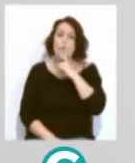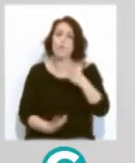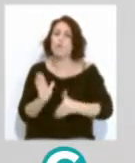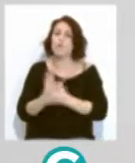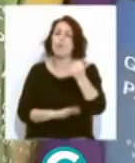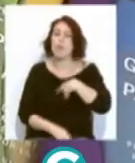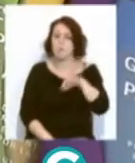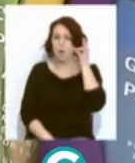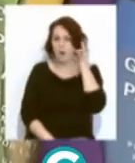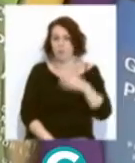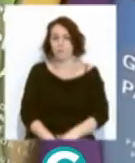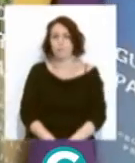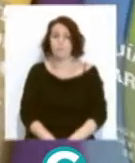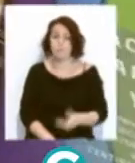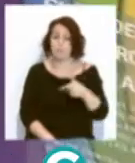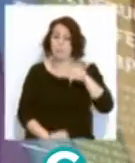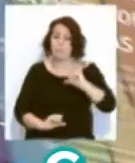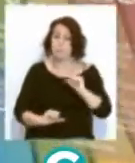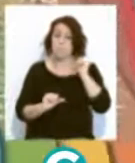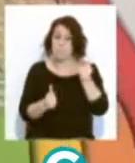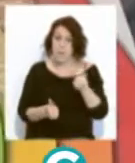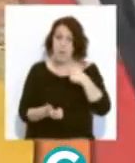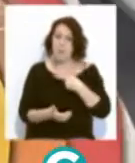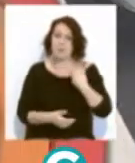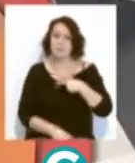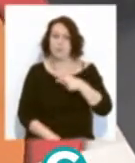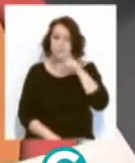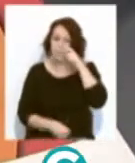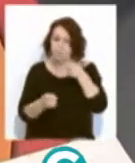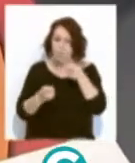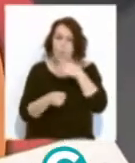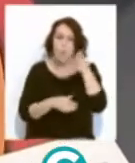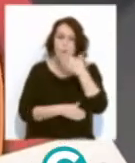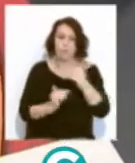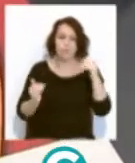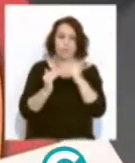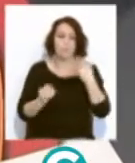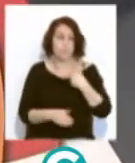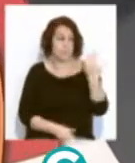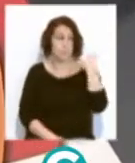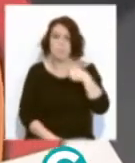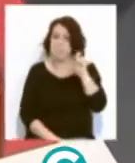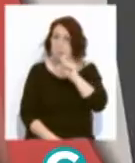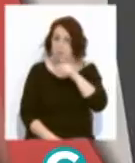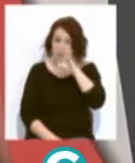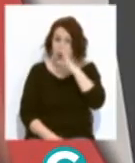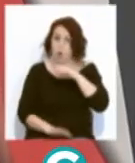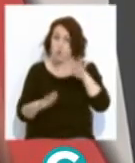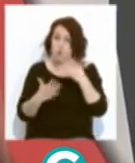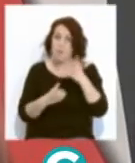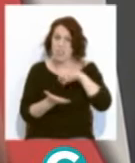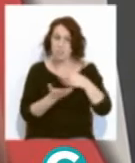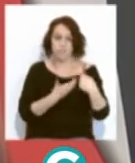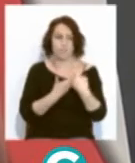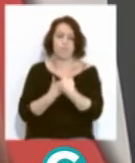Fundación de la Mujer. Desde que se pusieran en marcha los centinelas por la igualdad en el mes de febrero, nueve centros se han incorporado